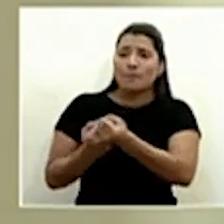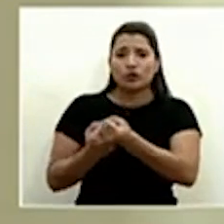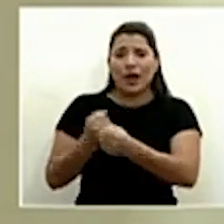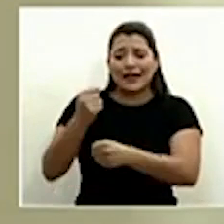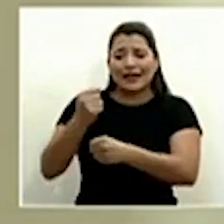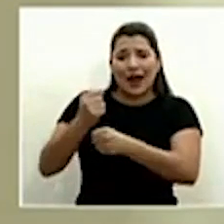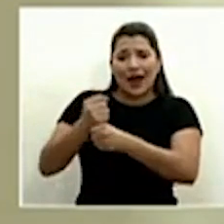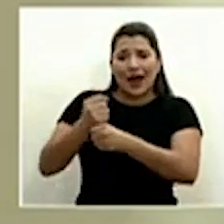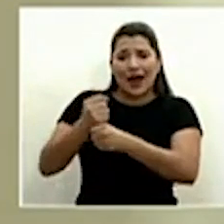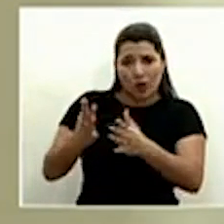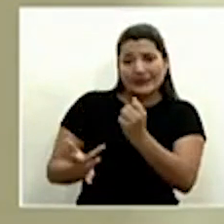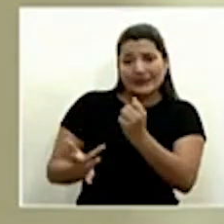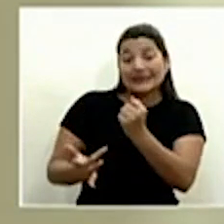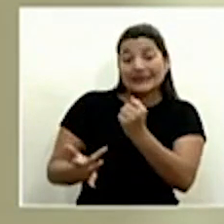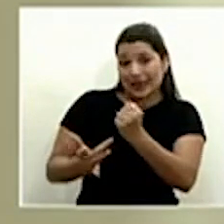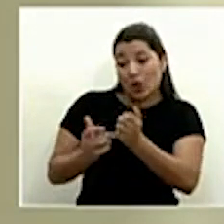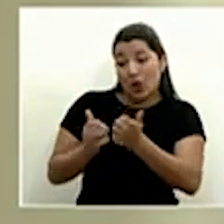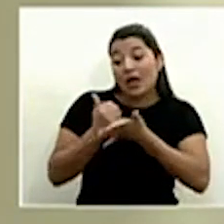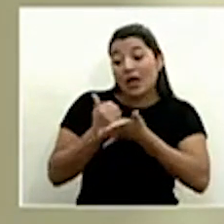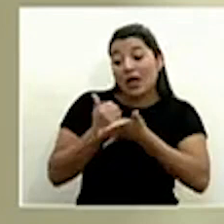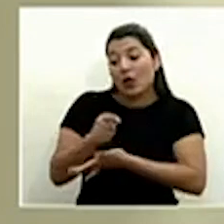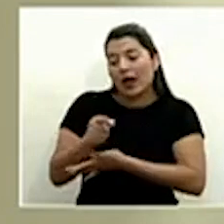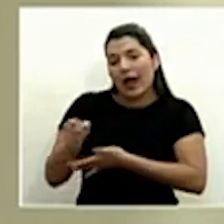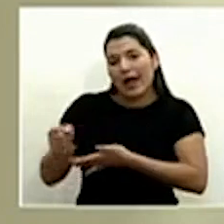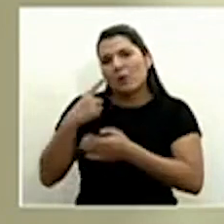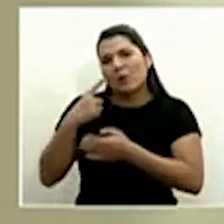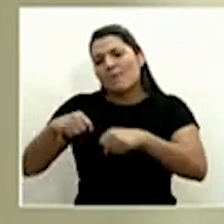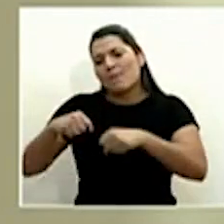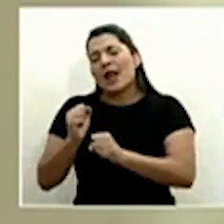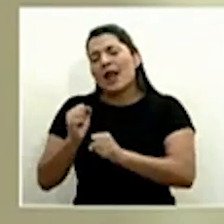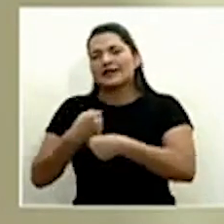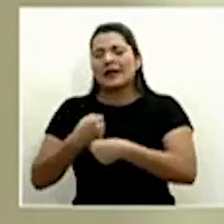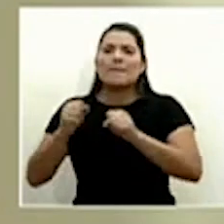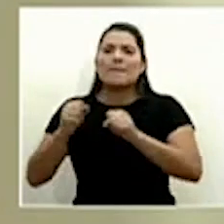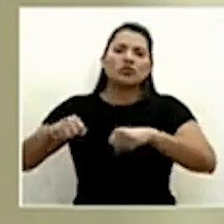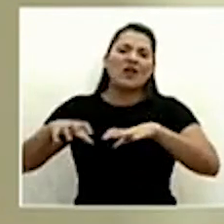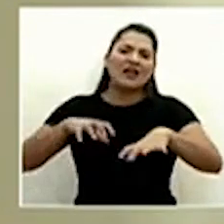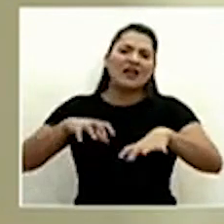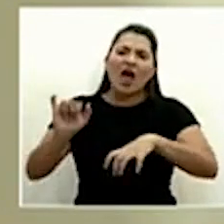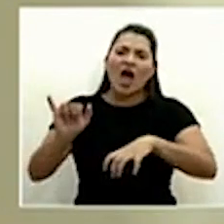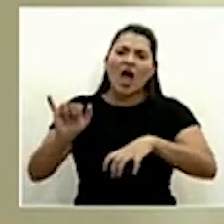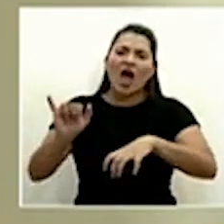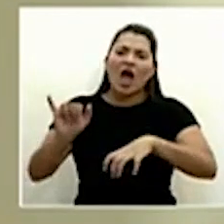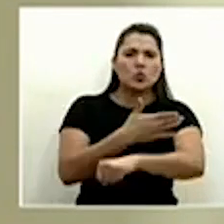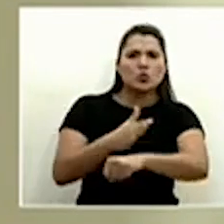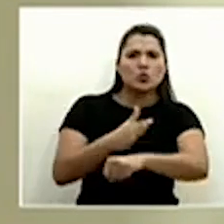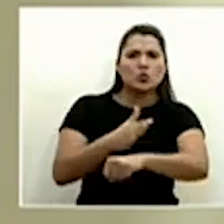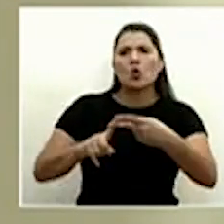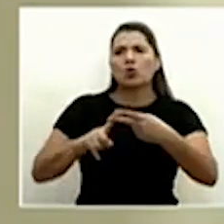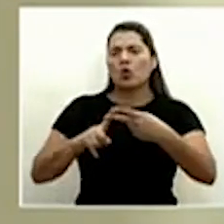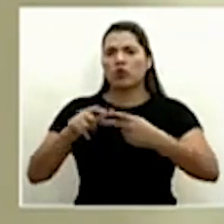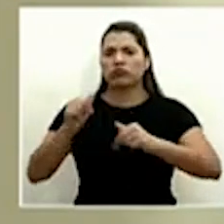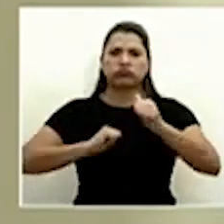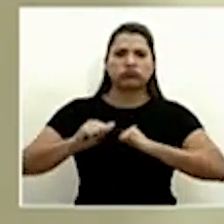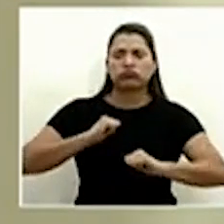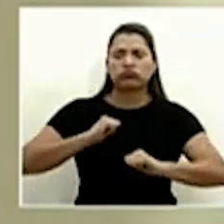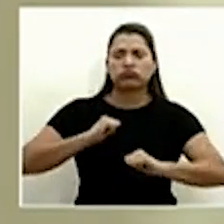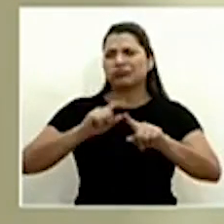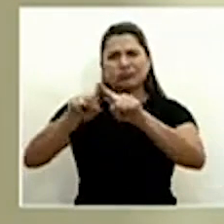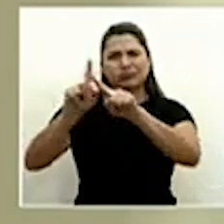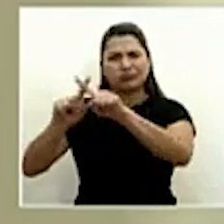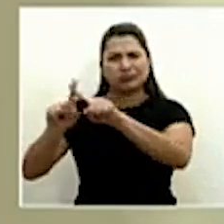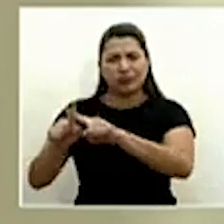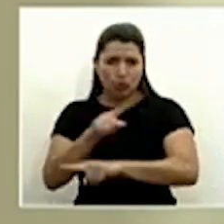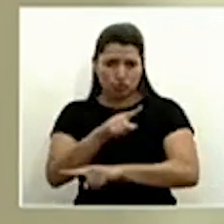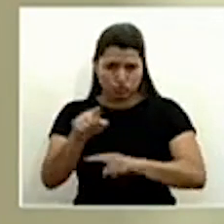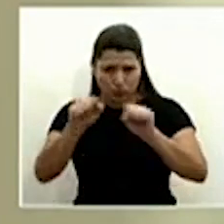en equipo trabaja para hacer posible los conciertos, los espectáculos, las manifestaciones que ustedes tantas veces han disfrutado, quienes